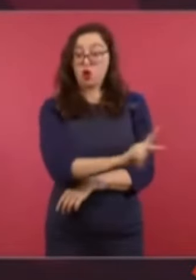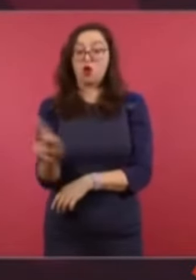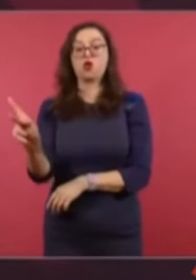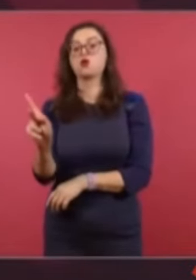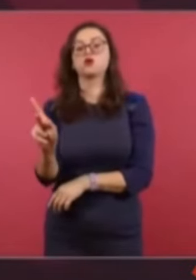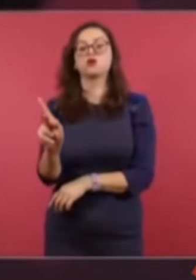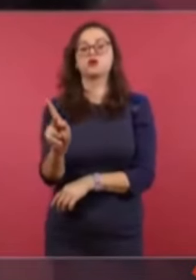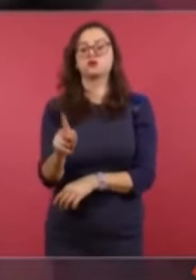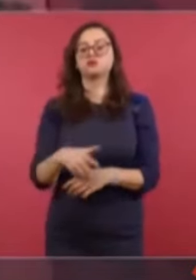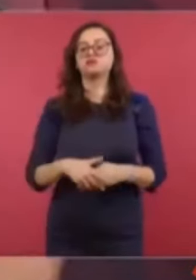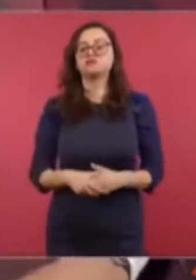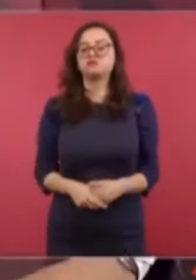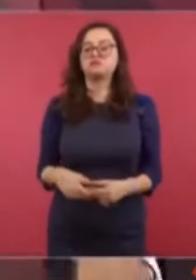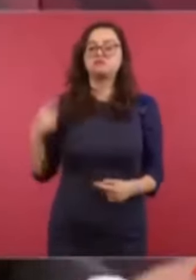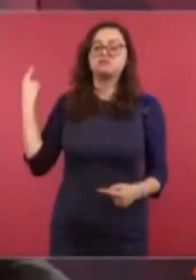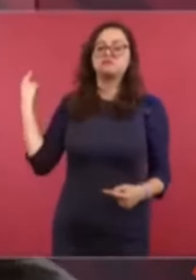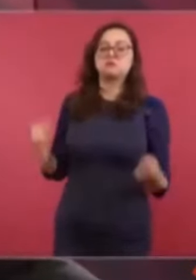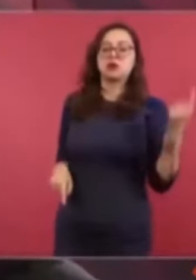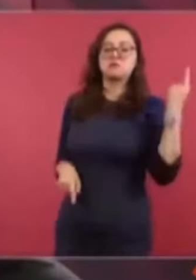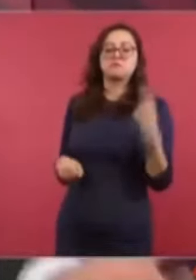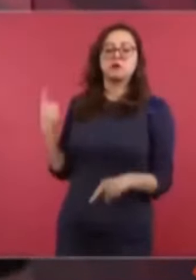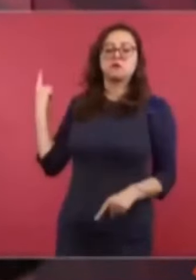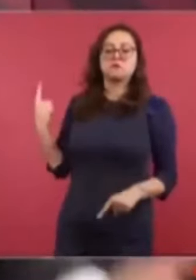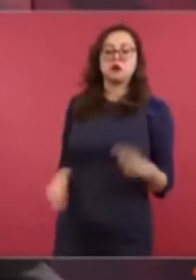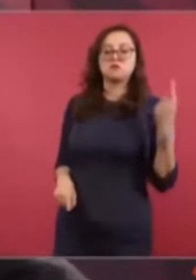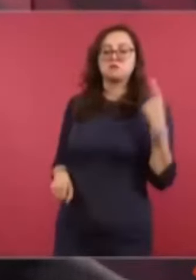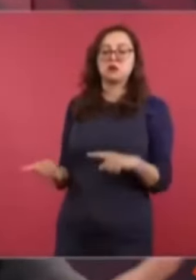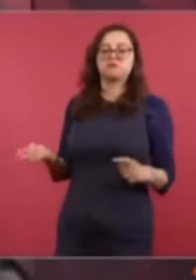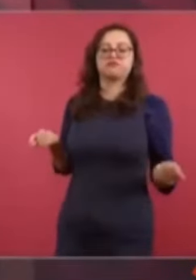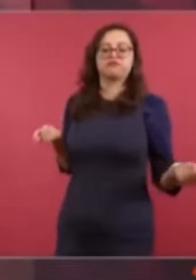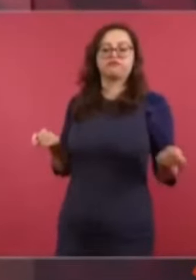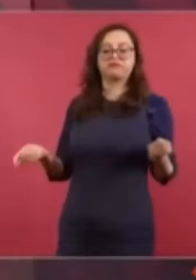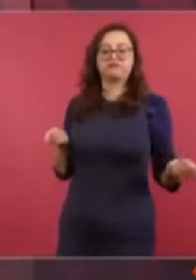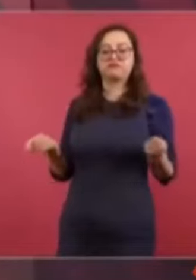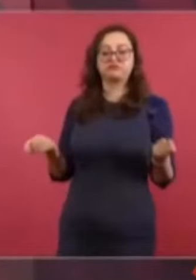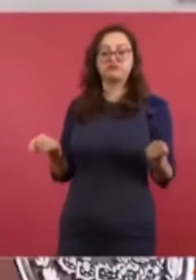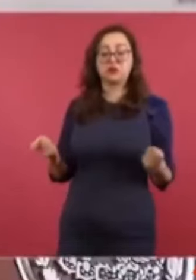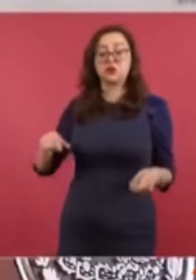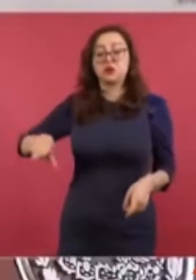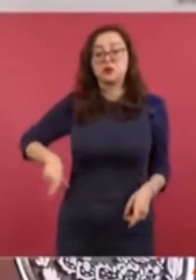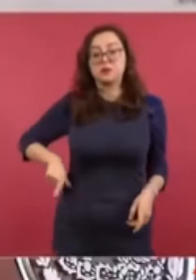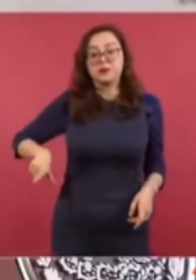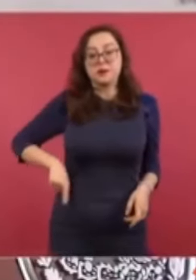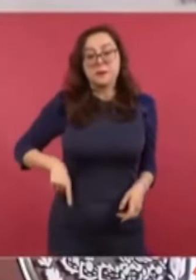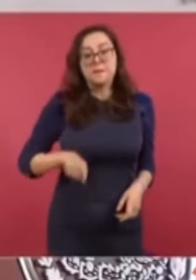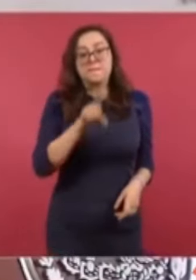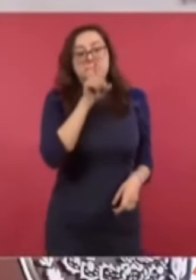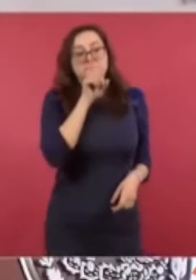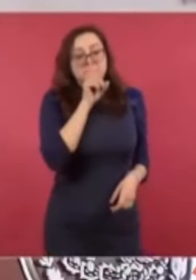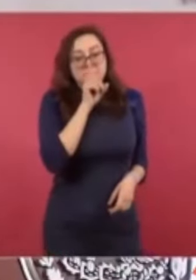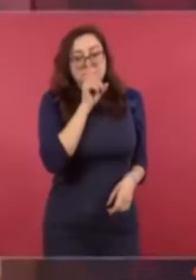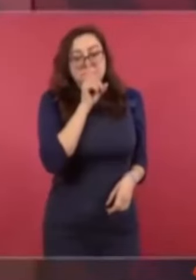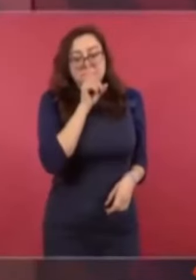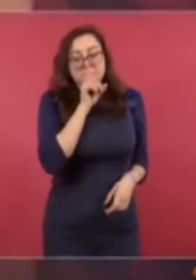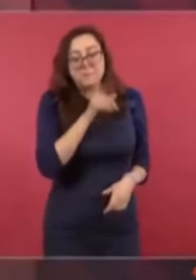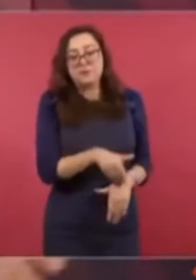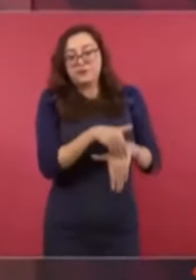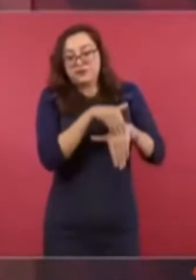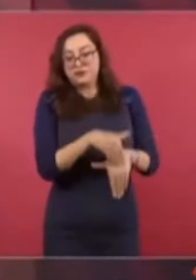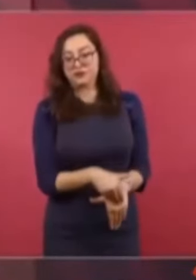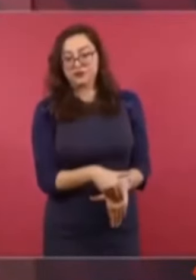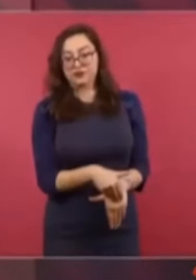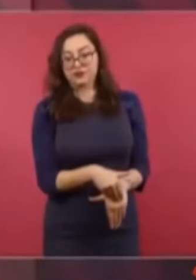pues eran los que mandaban esto en el aeropuerto, pero